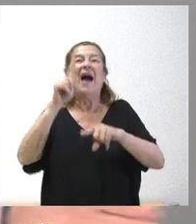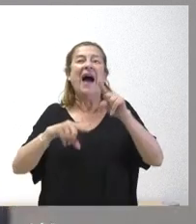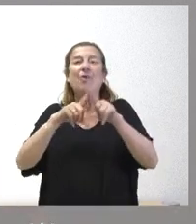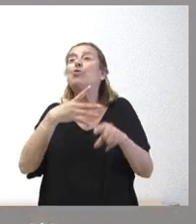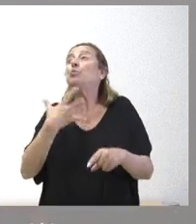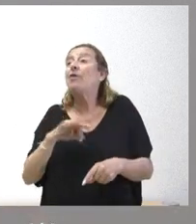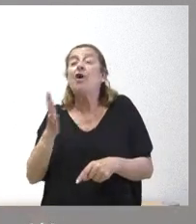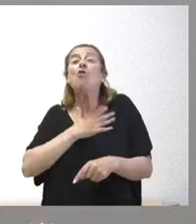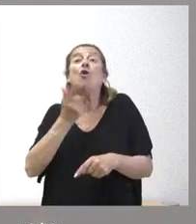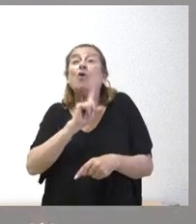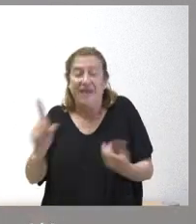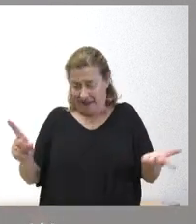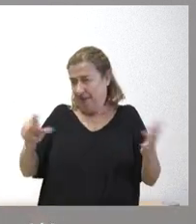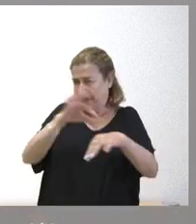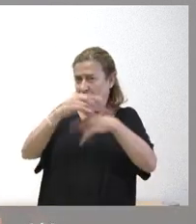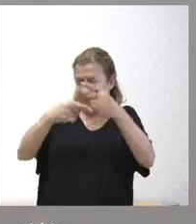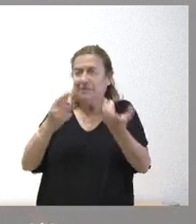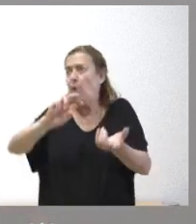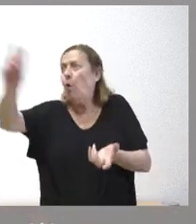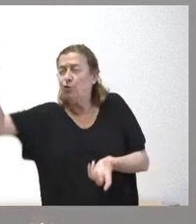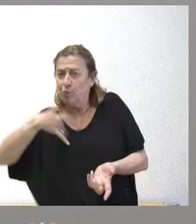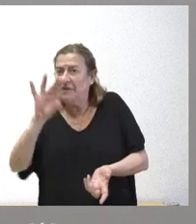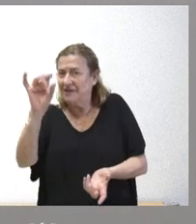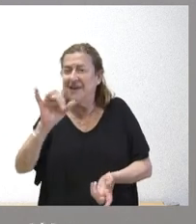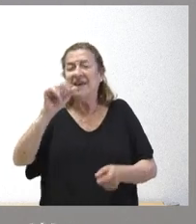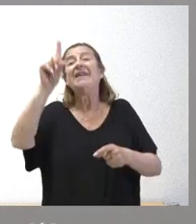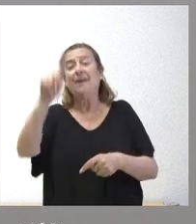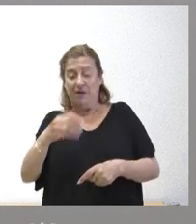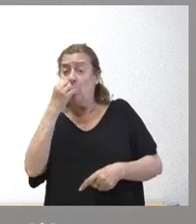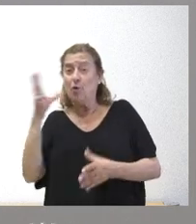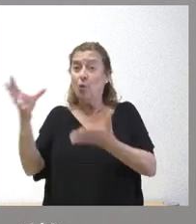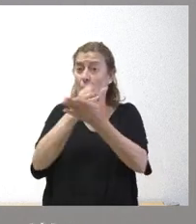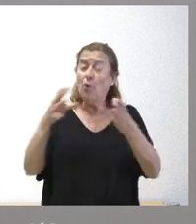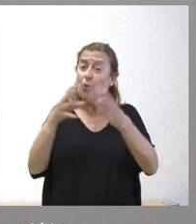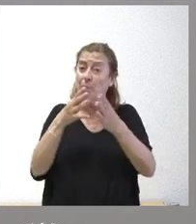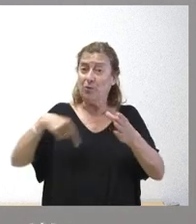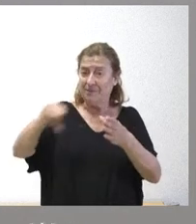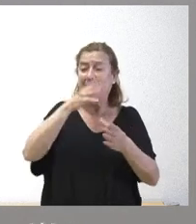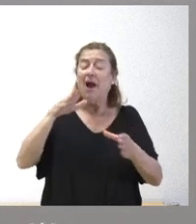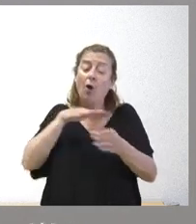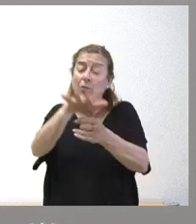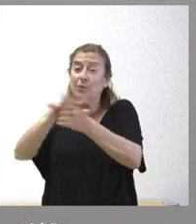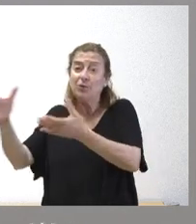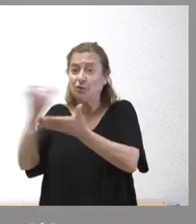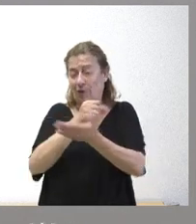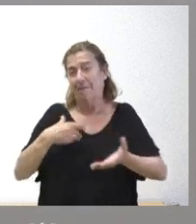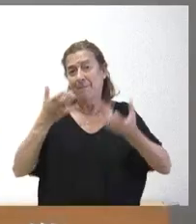especialidad pero otros sí Y sería bueno también para el conjunto del sistema que vería cubierta la totalidad de las plazas atentadas